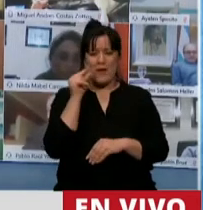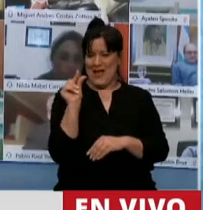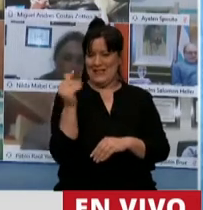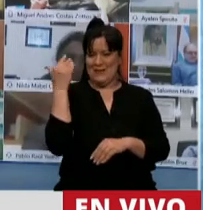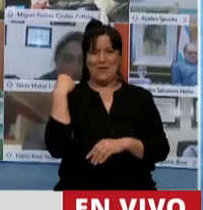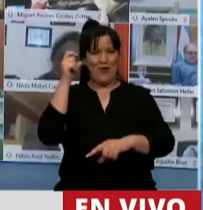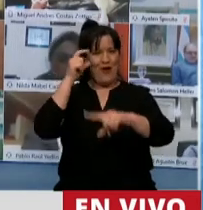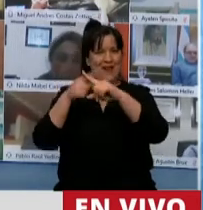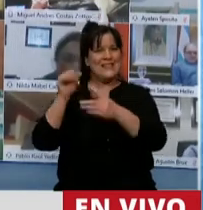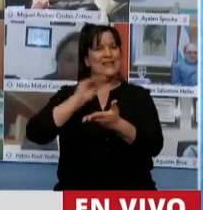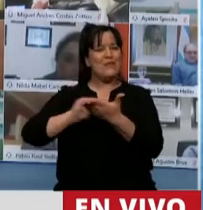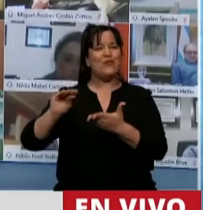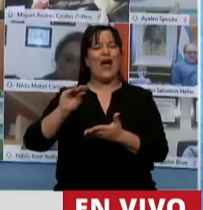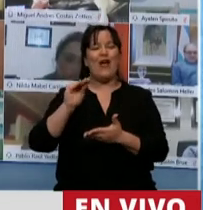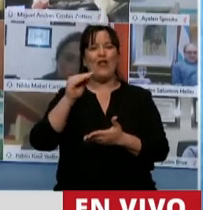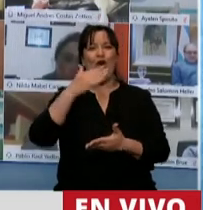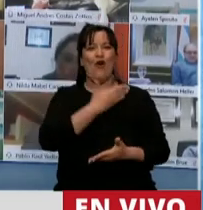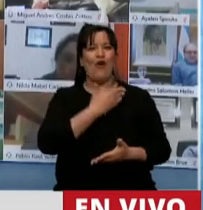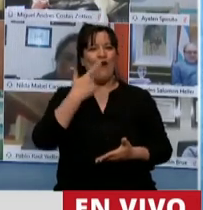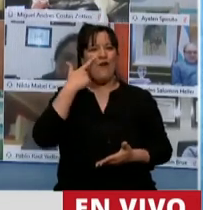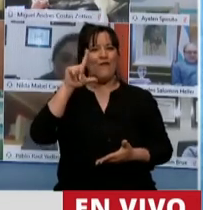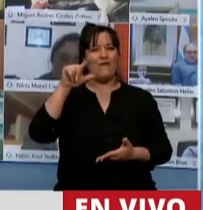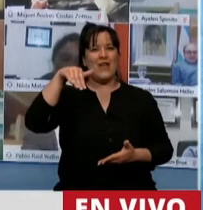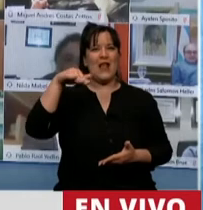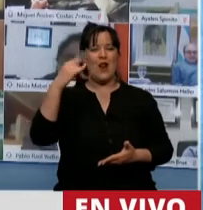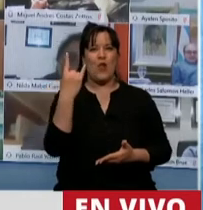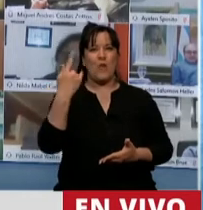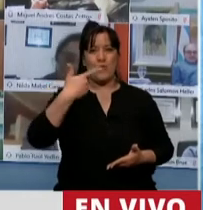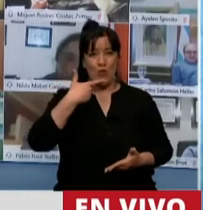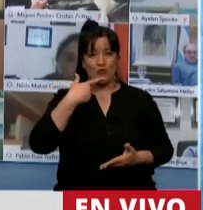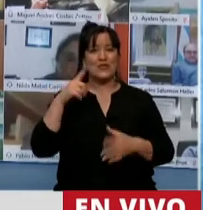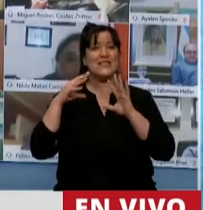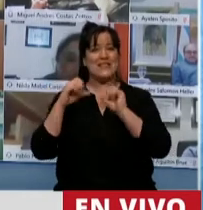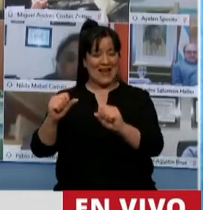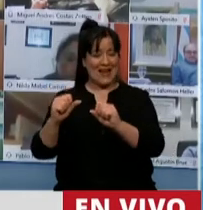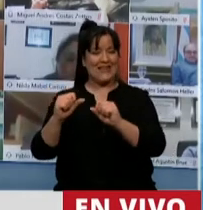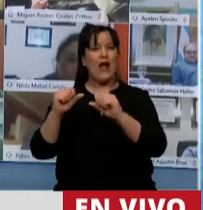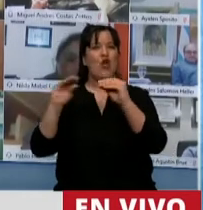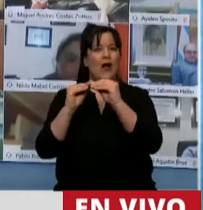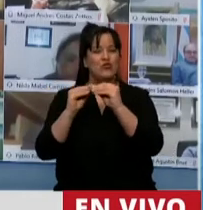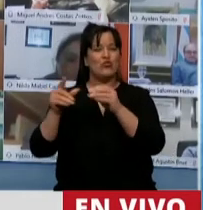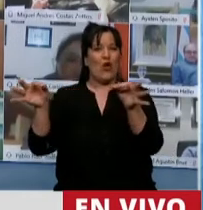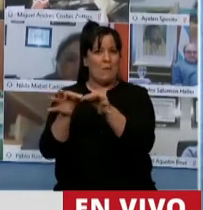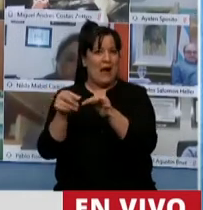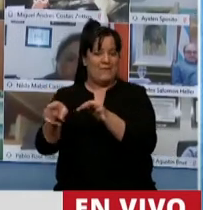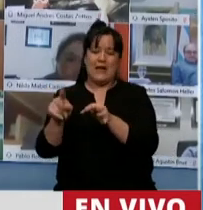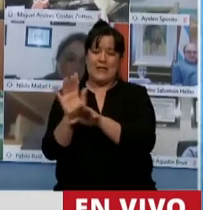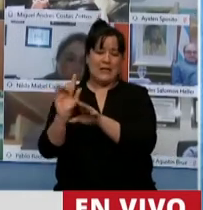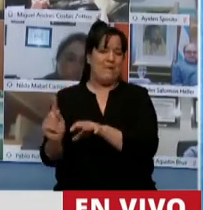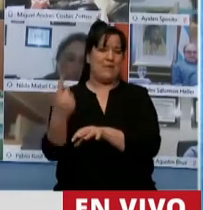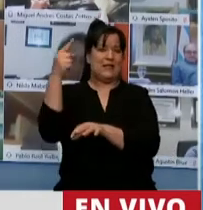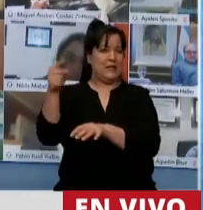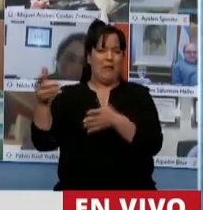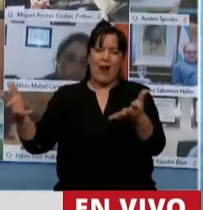diputado nacional Daniel Filmus, secretario de Asuntos Relativos a Malvinas como uno de sus principales impulsores. Pero